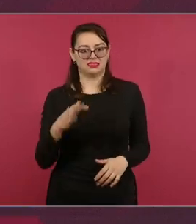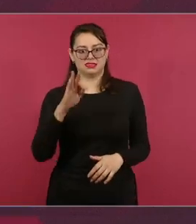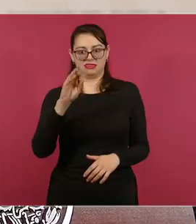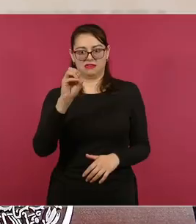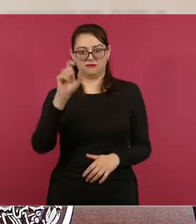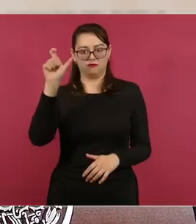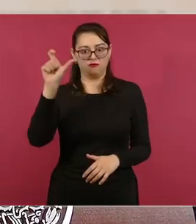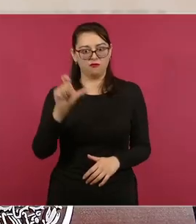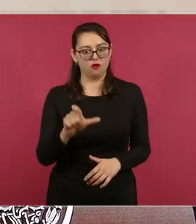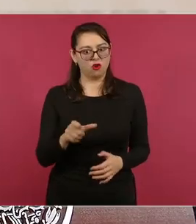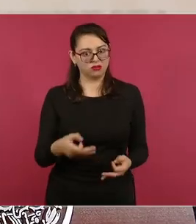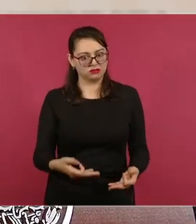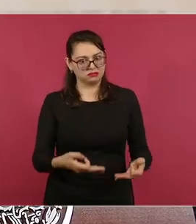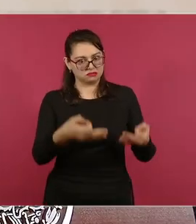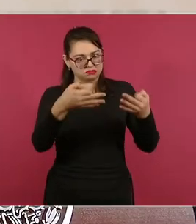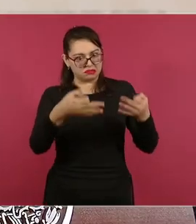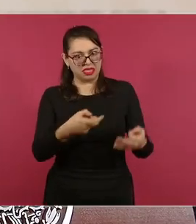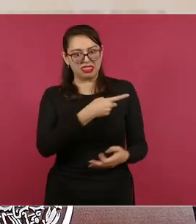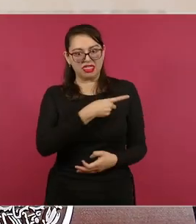¿Cuándo se había visto eso?